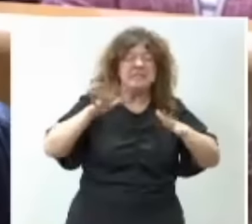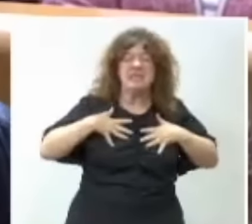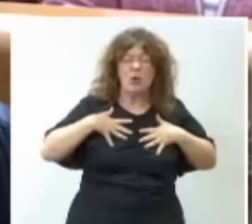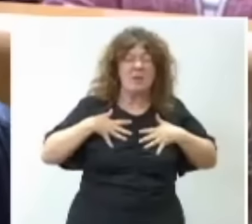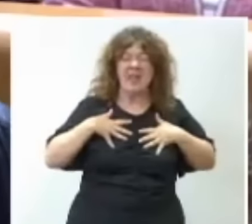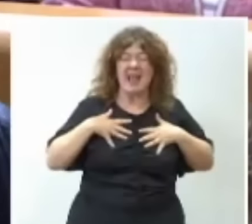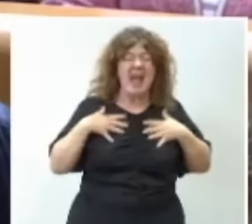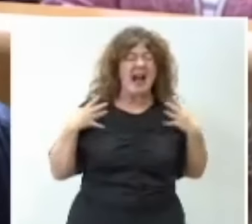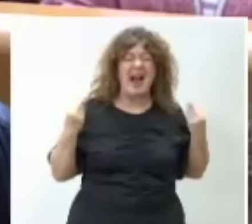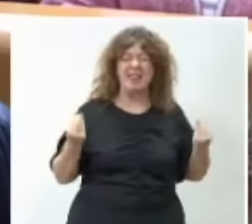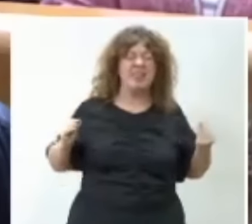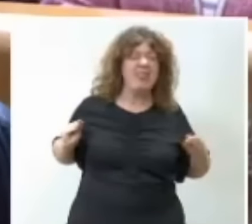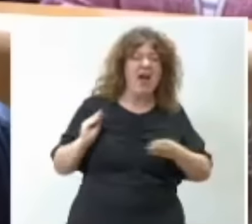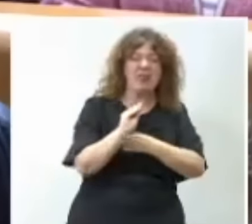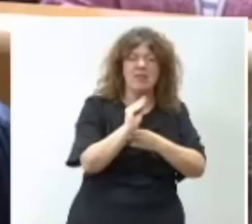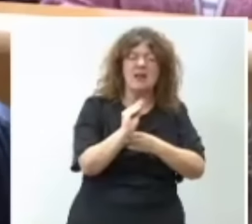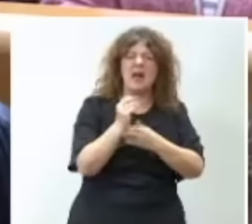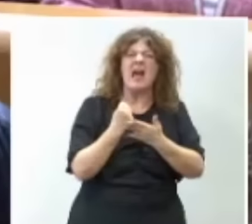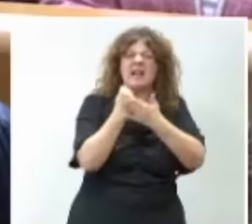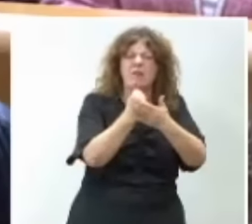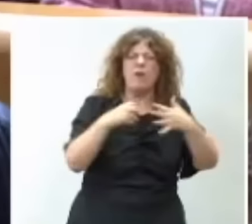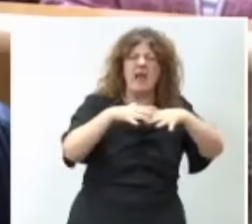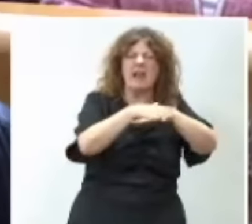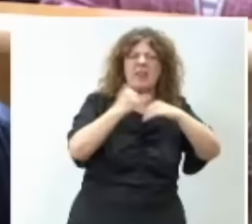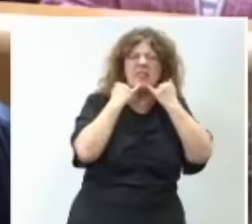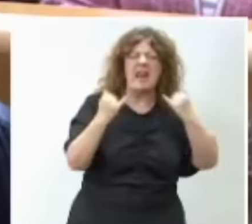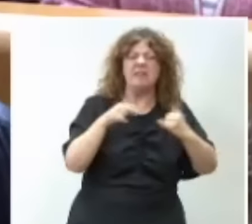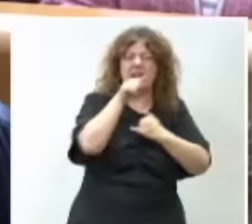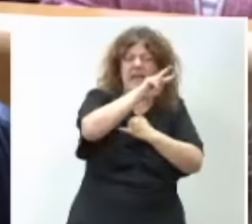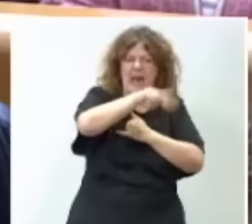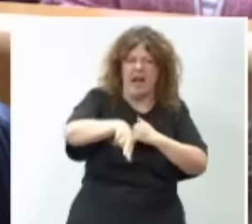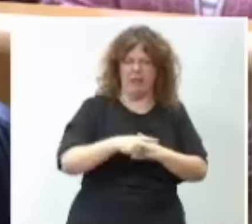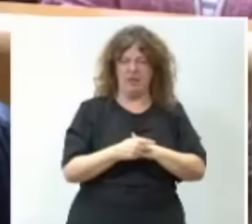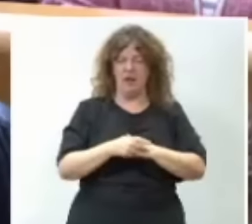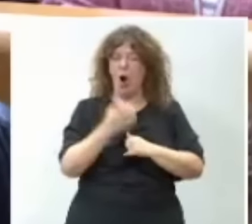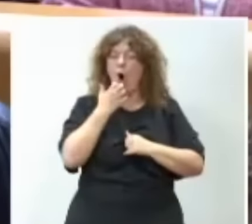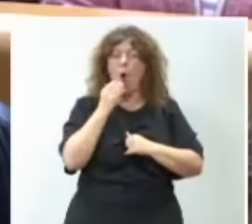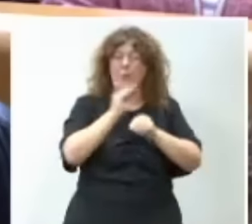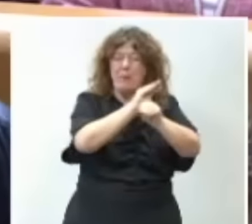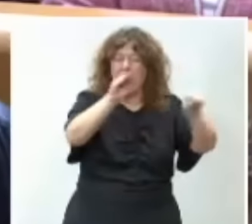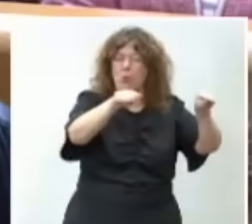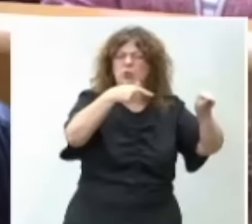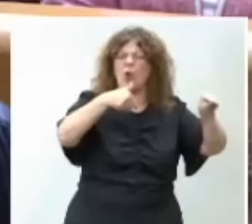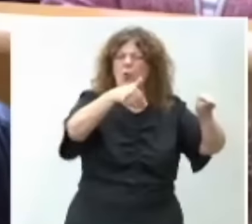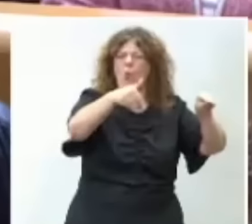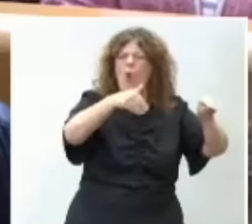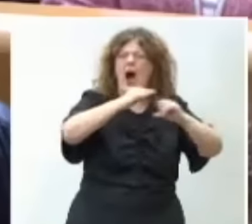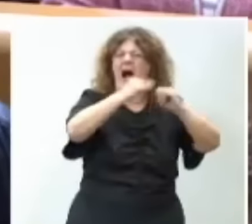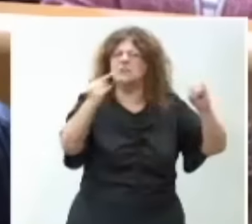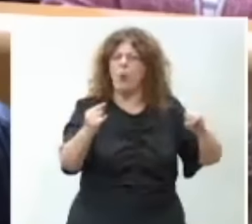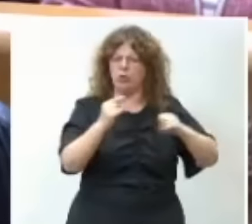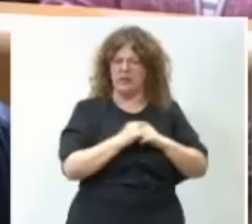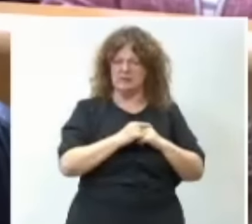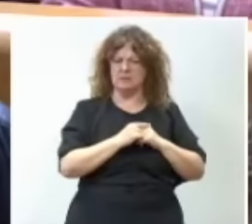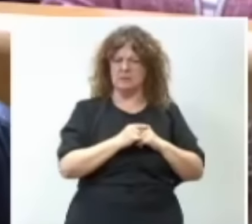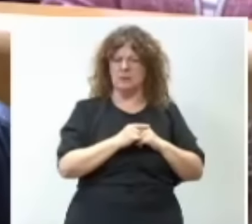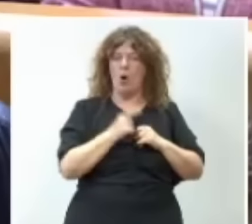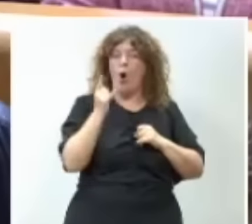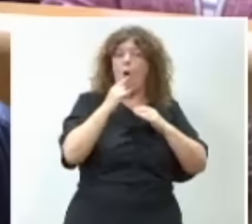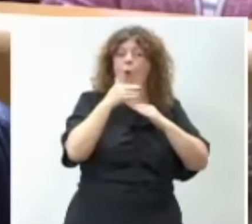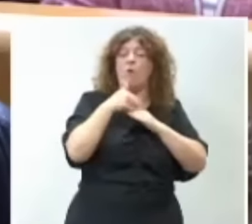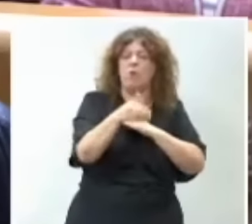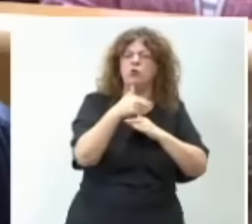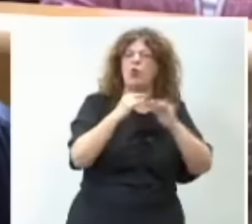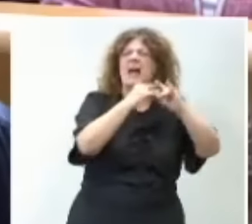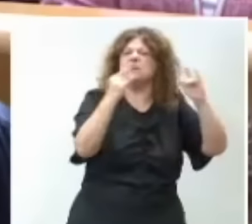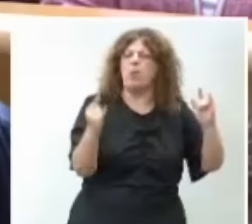de la cantidad de dinero que va a reforzar la red eléctrica en Galicia. O que se pregunten cuál es el futuro de Aspontes o cuál hubiera sido el futuro de